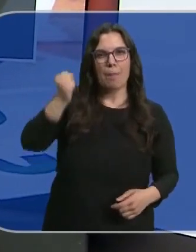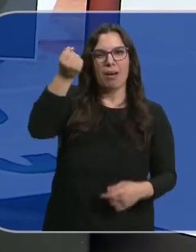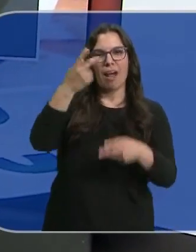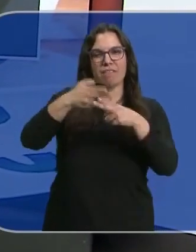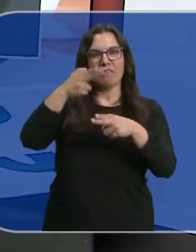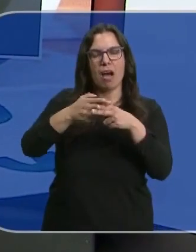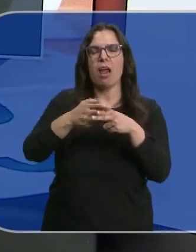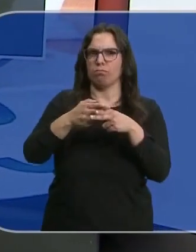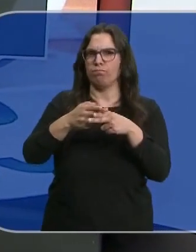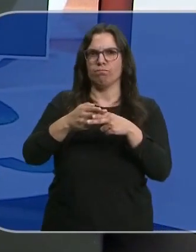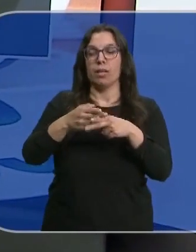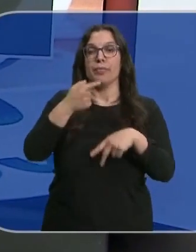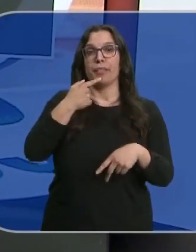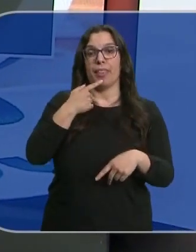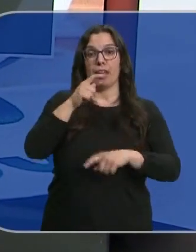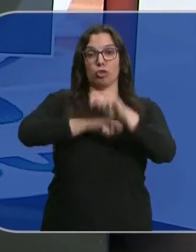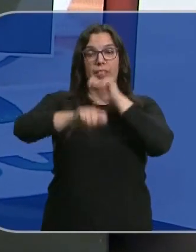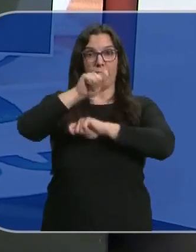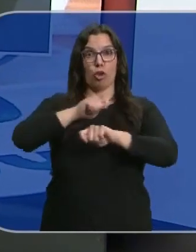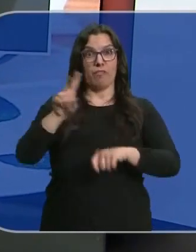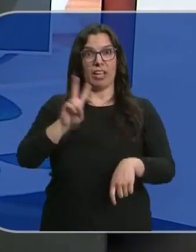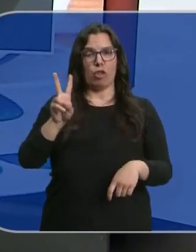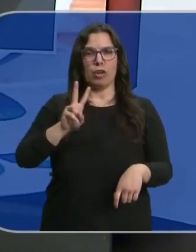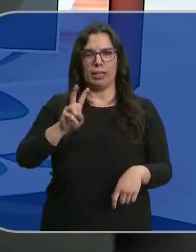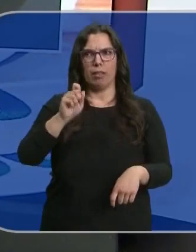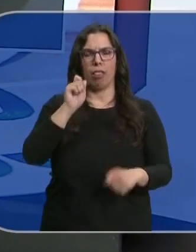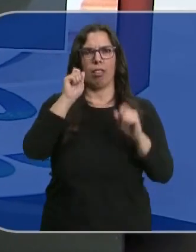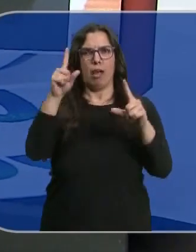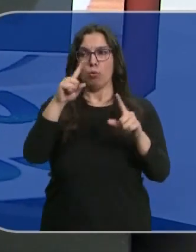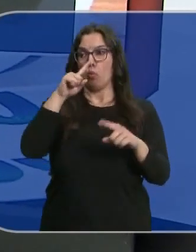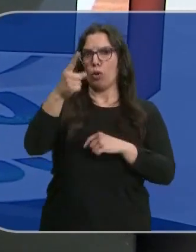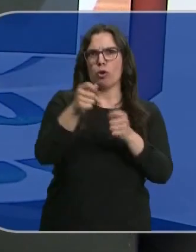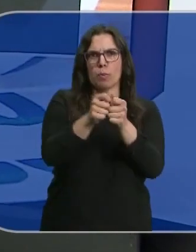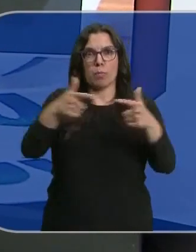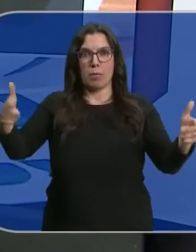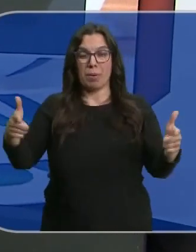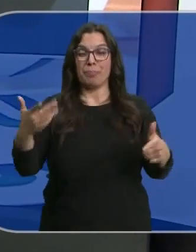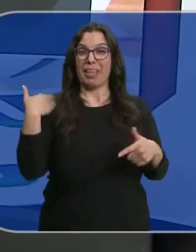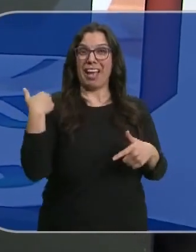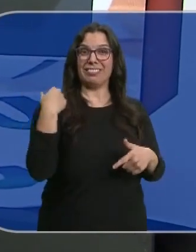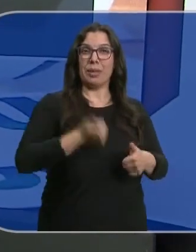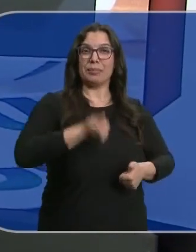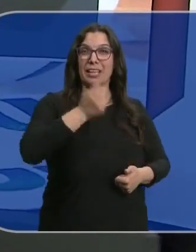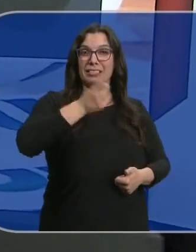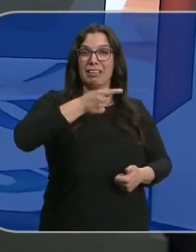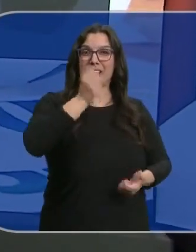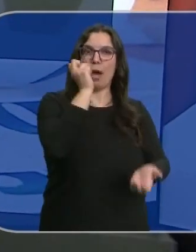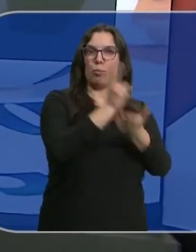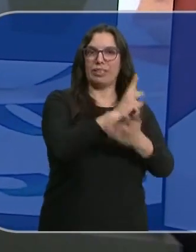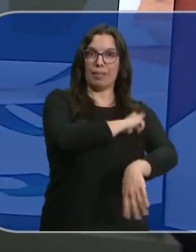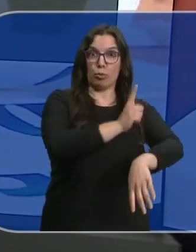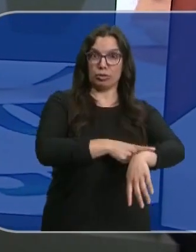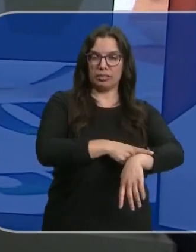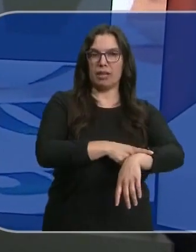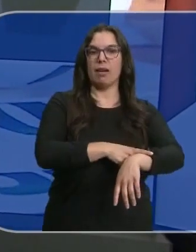Patológicos de Valladolid está detectando desde hace un año este aumento frente a los casos por apuestas deportivas. En la pandemia la adicción al